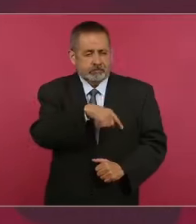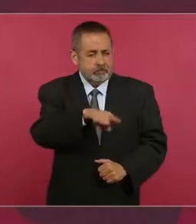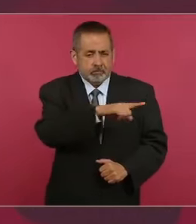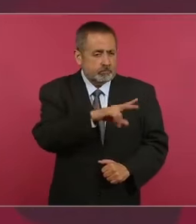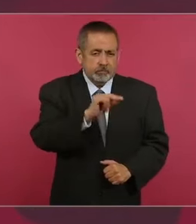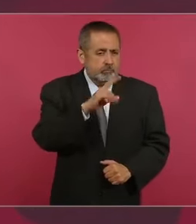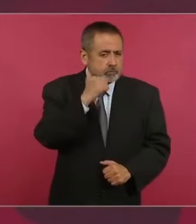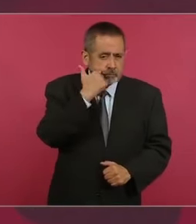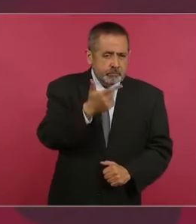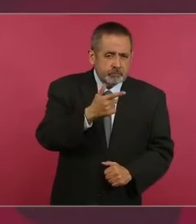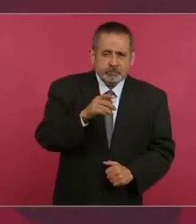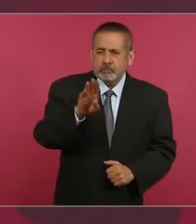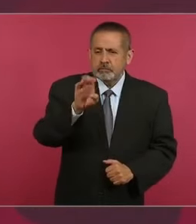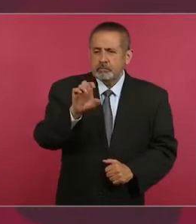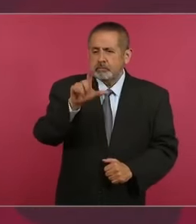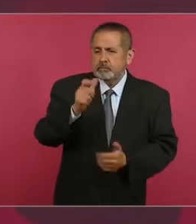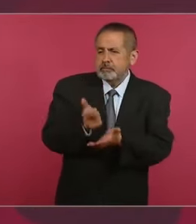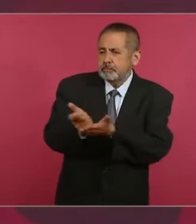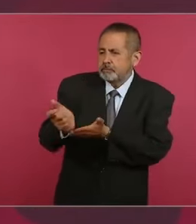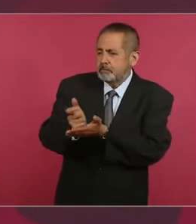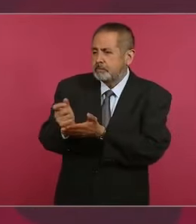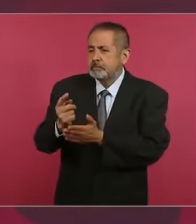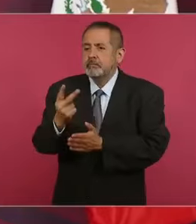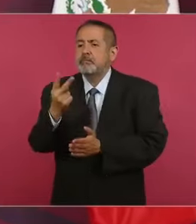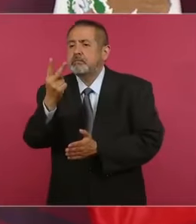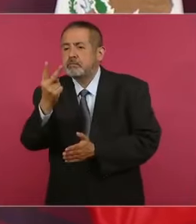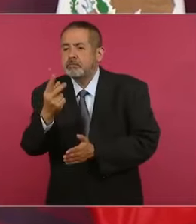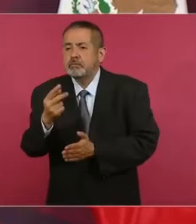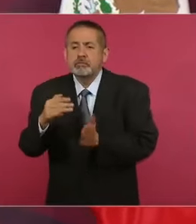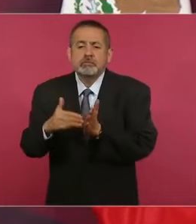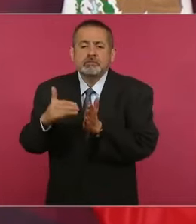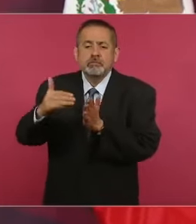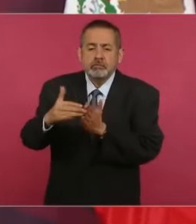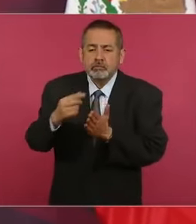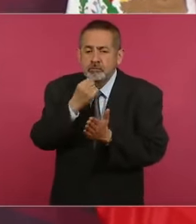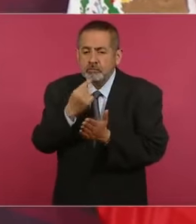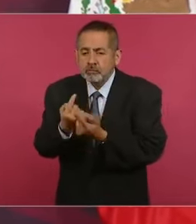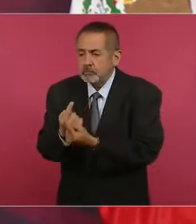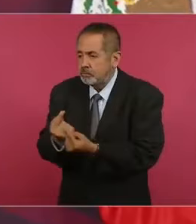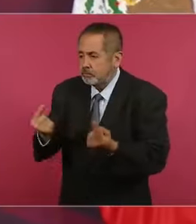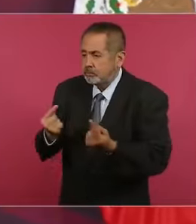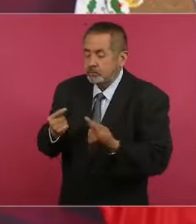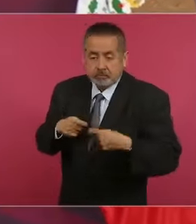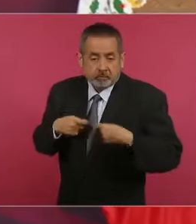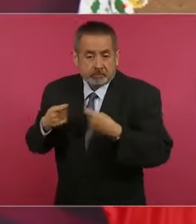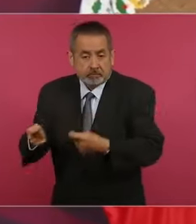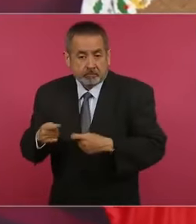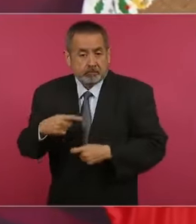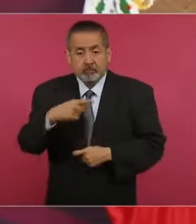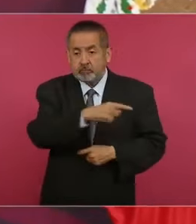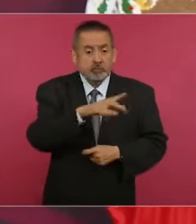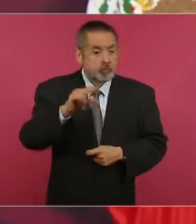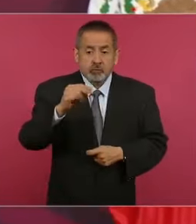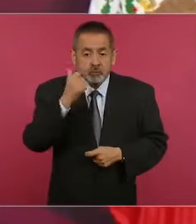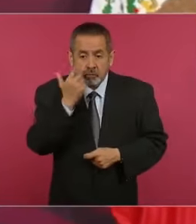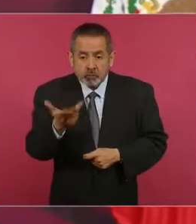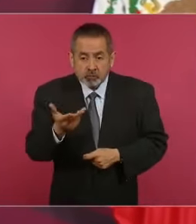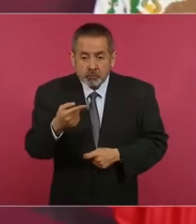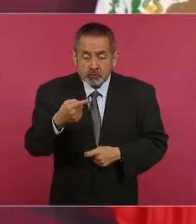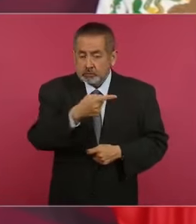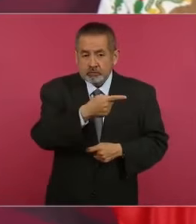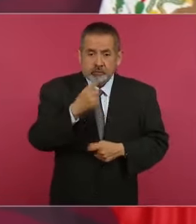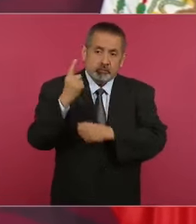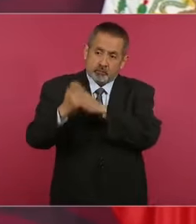a dos millones más de niños para todo el año,